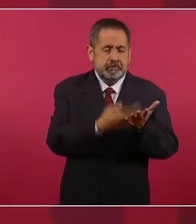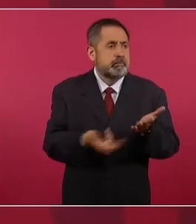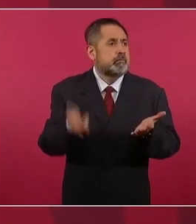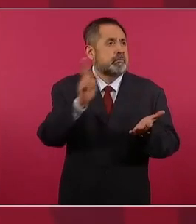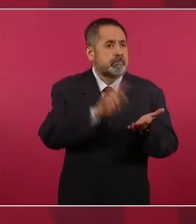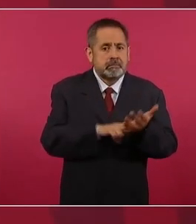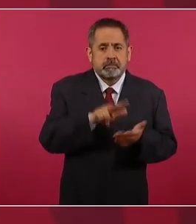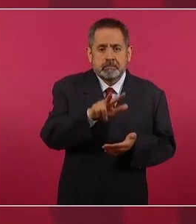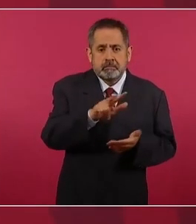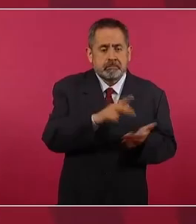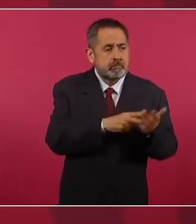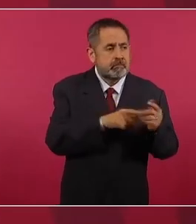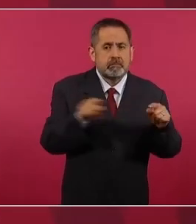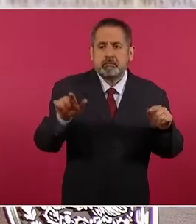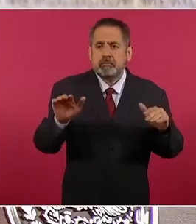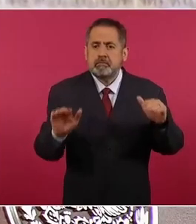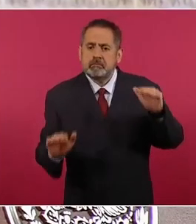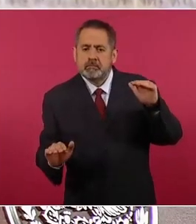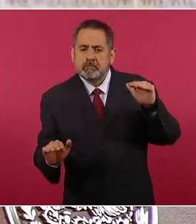que los pobres